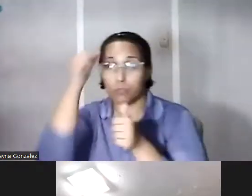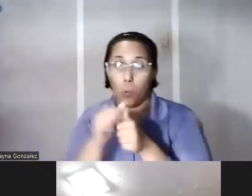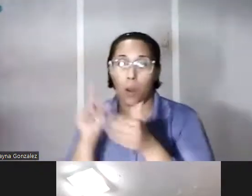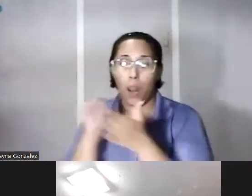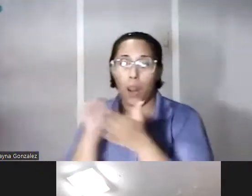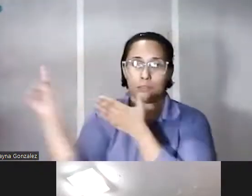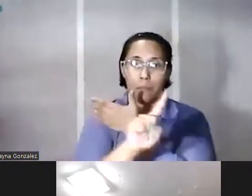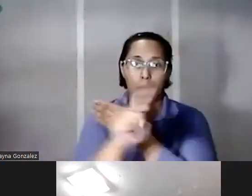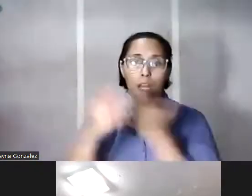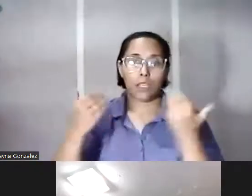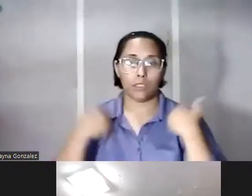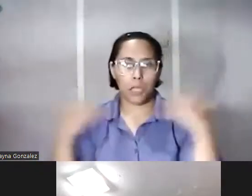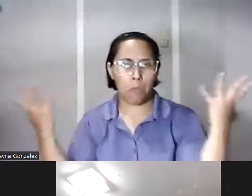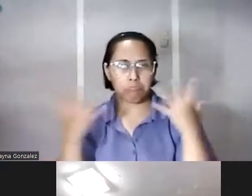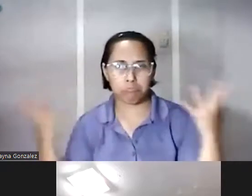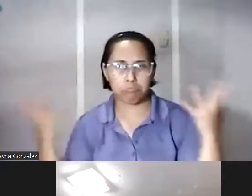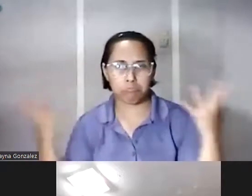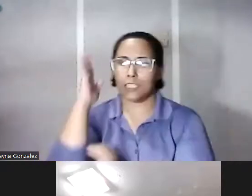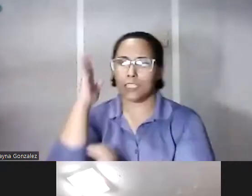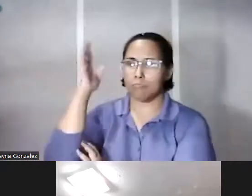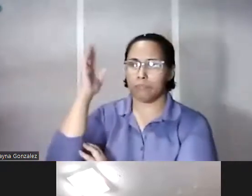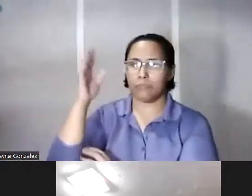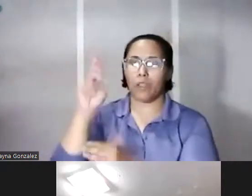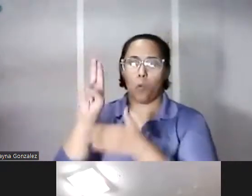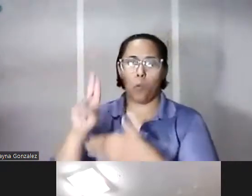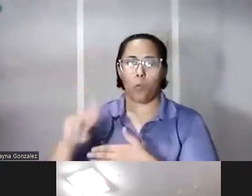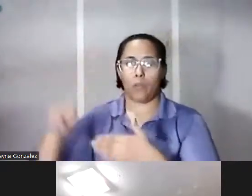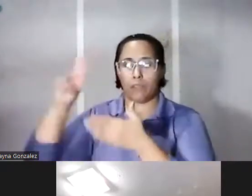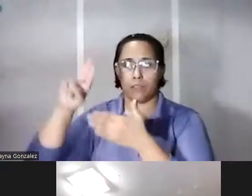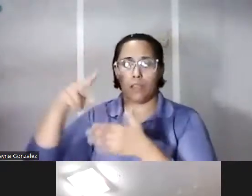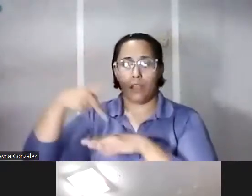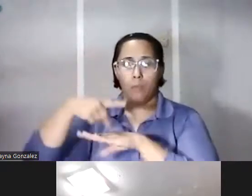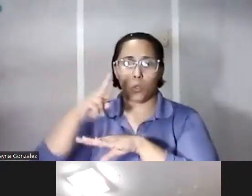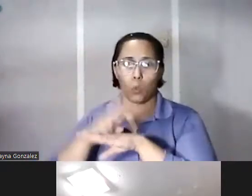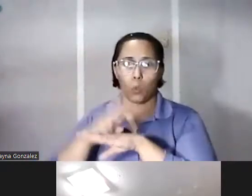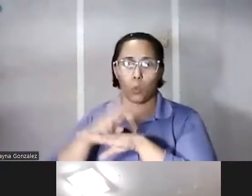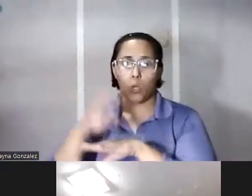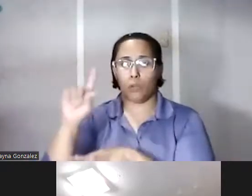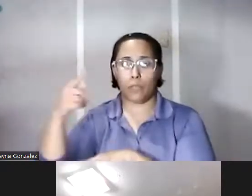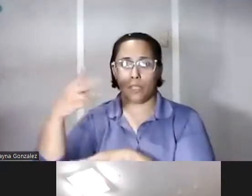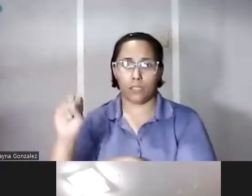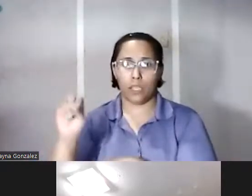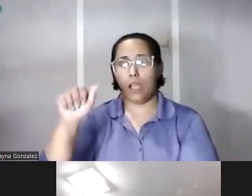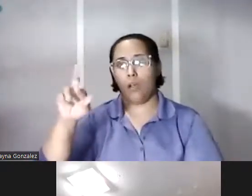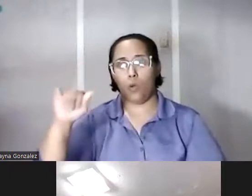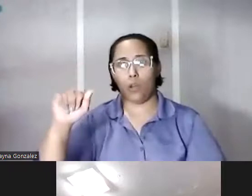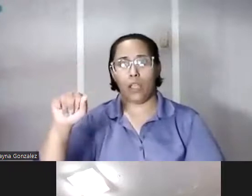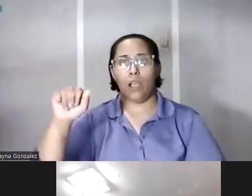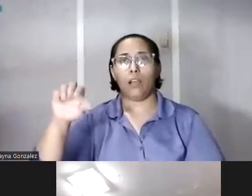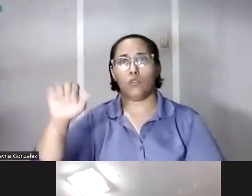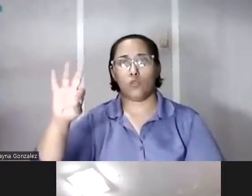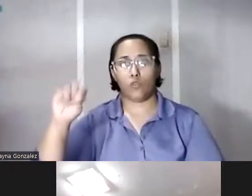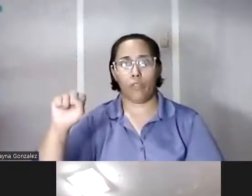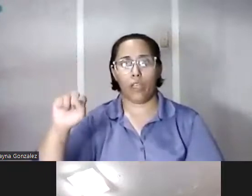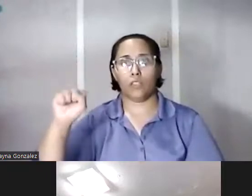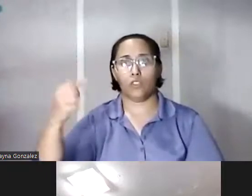próxima tenemos una charla relacionada a la Universidad de Puerto Rico por la doctora Aura Sofía Girao así que los que estén interesados